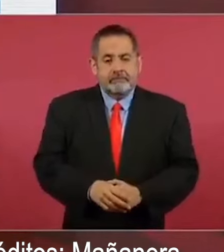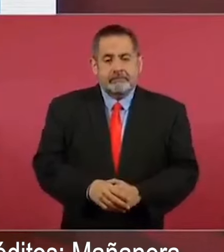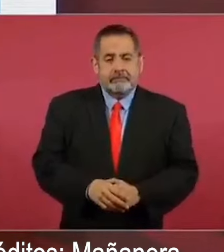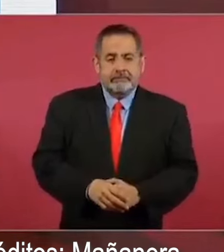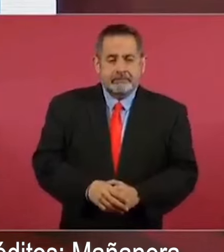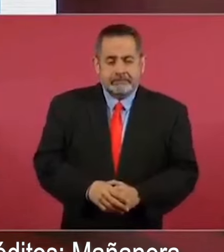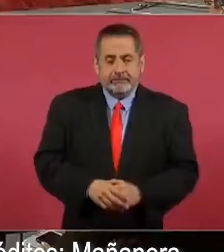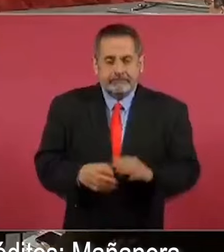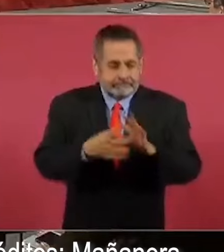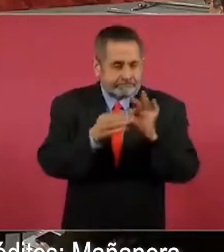explicable.